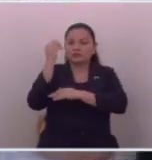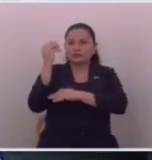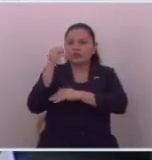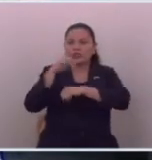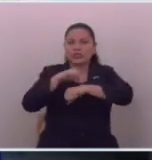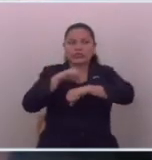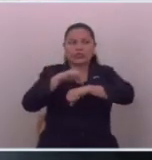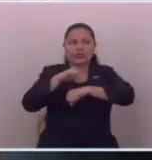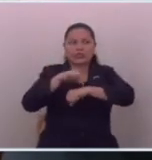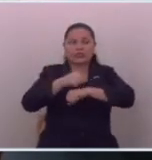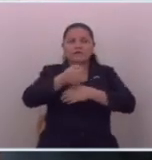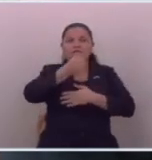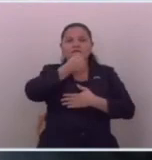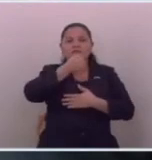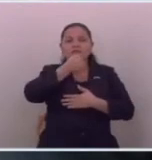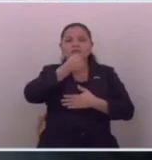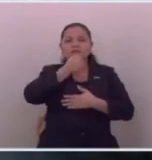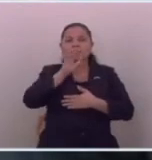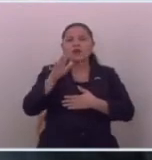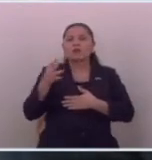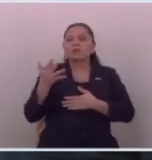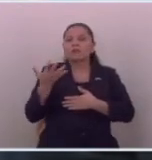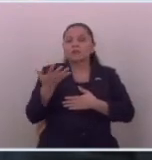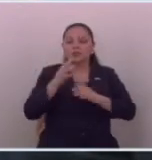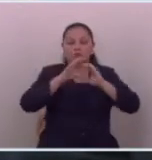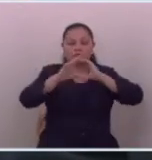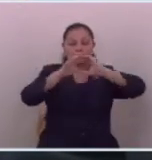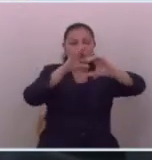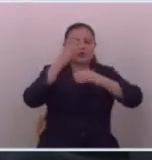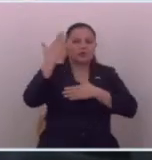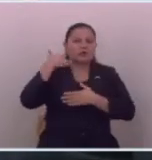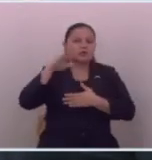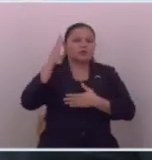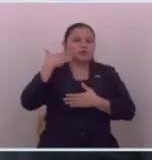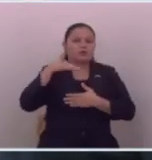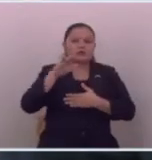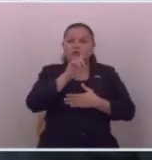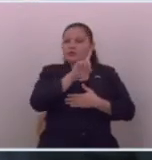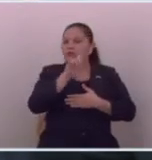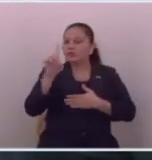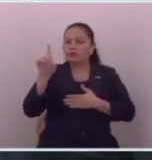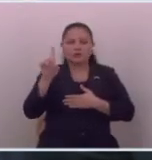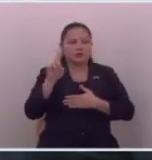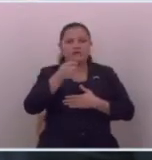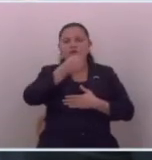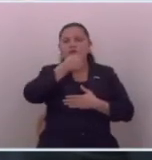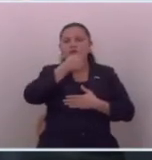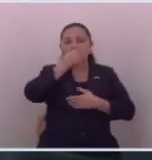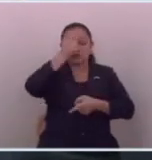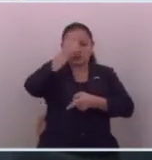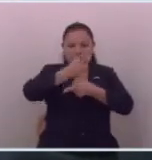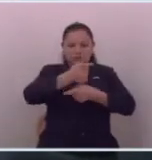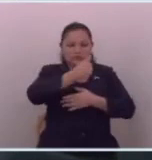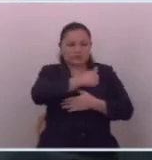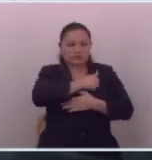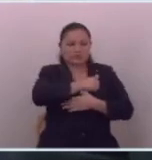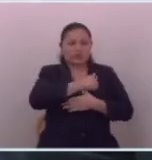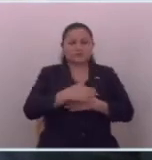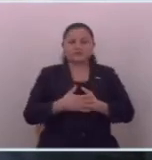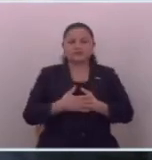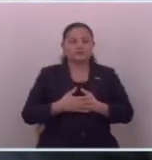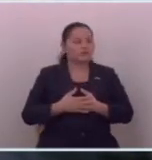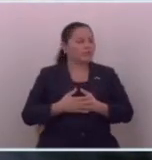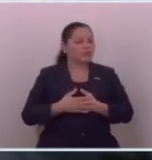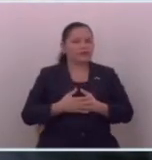una epidemia de desinformación porque los medios tradicionales no estaban informando responsablemente.